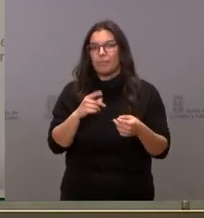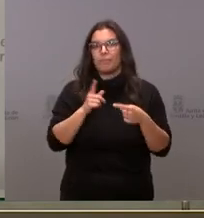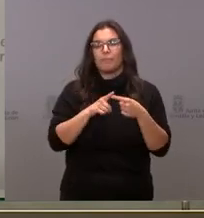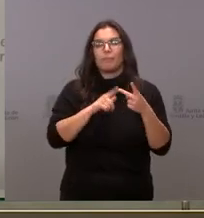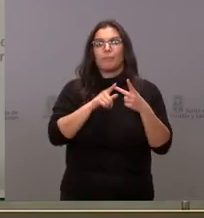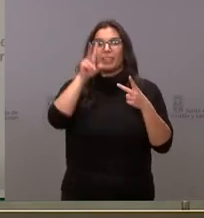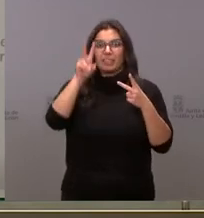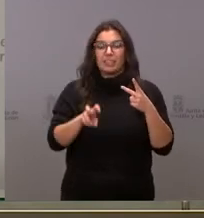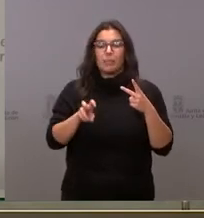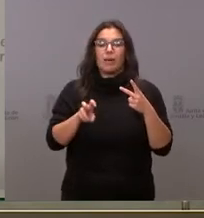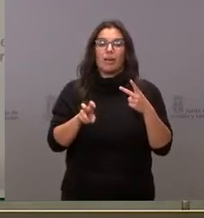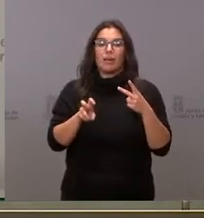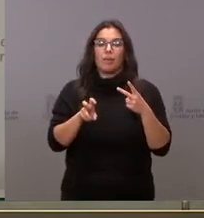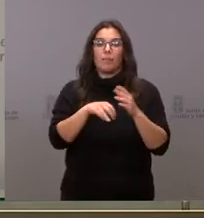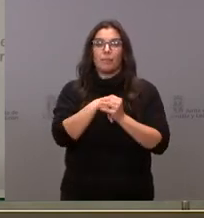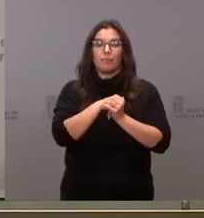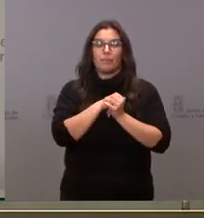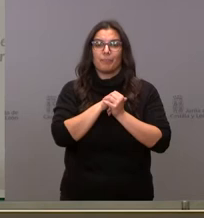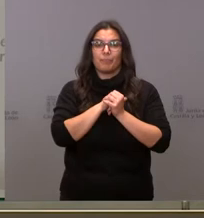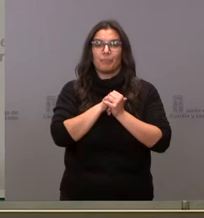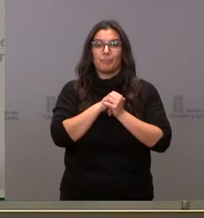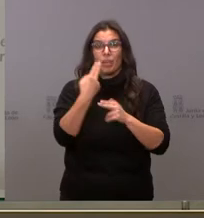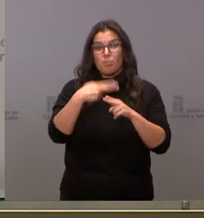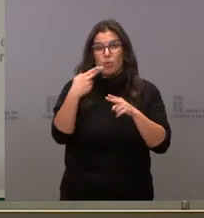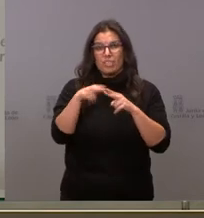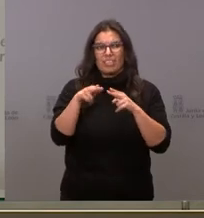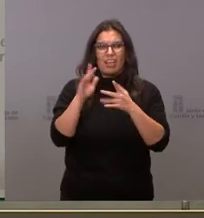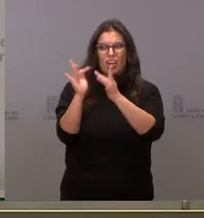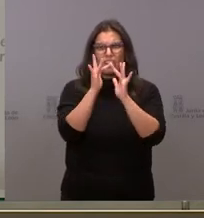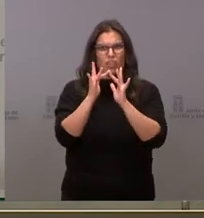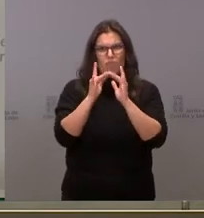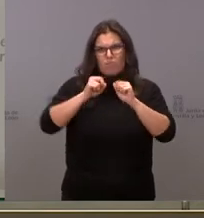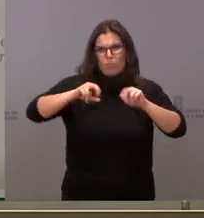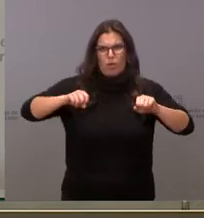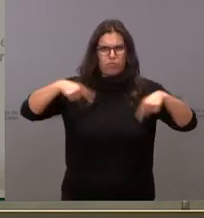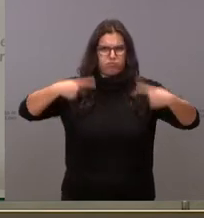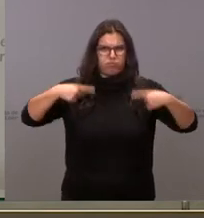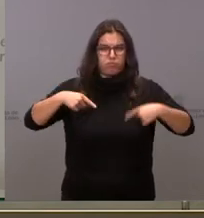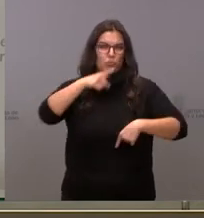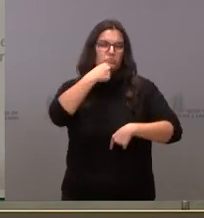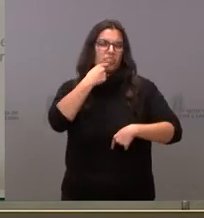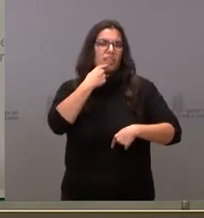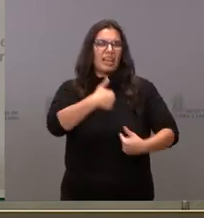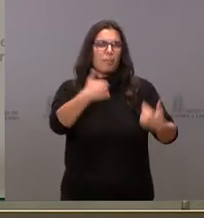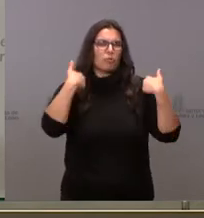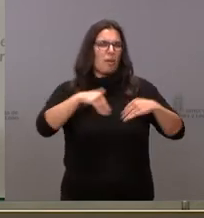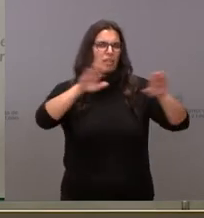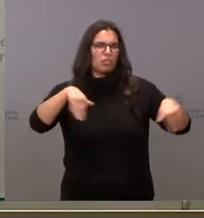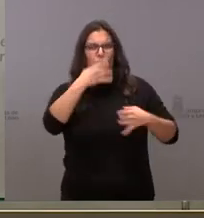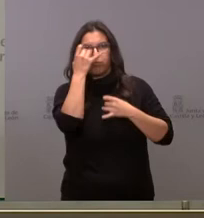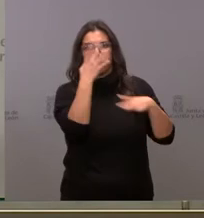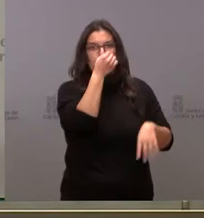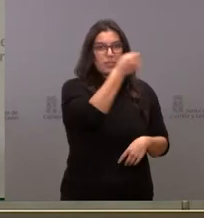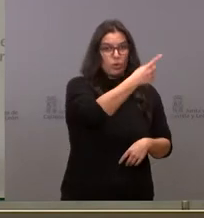respecto al deterioro político deja toda la responsabilidad al PSOE no sé si ustedes también han reflexionado o han hecho alguna